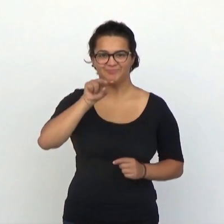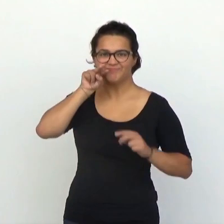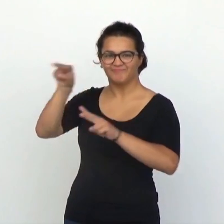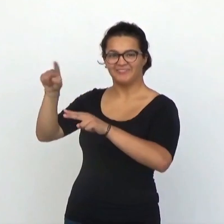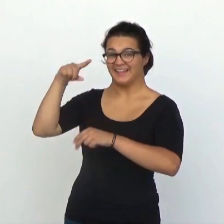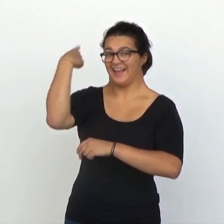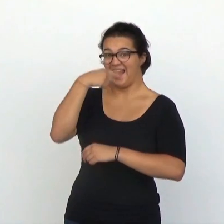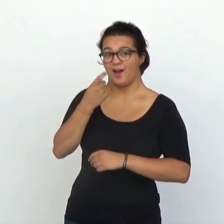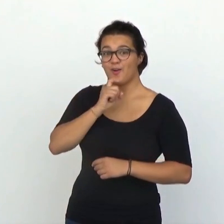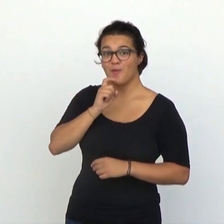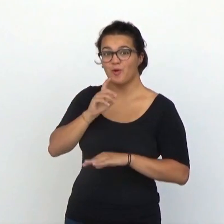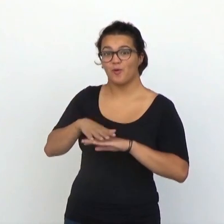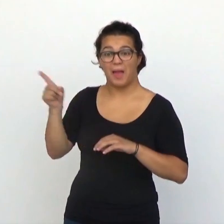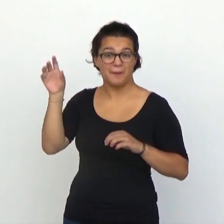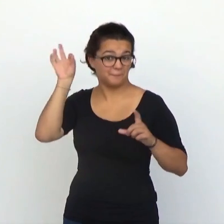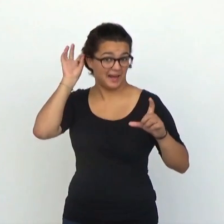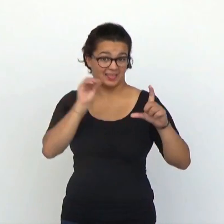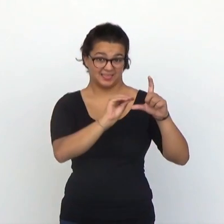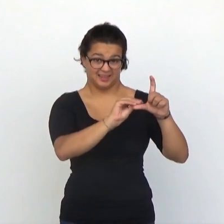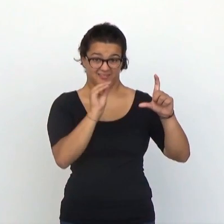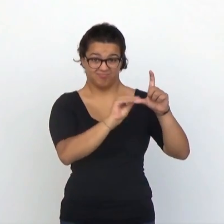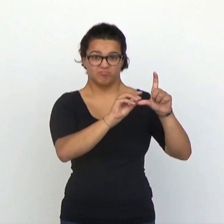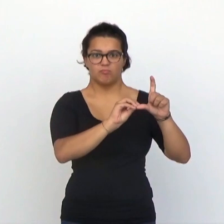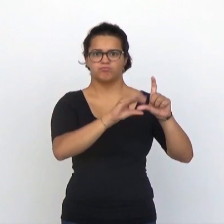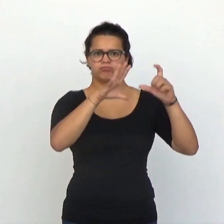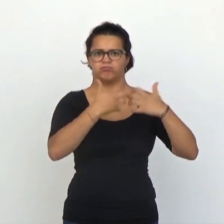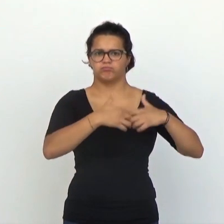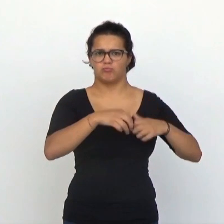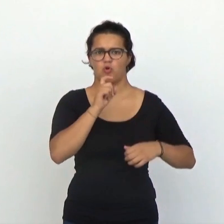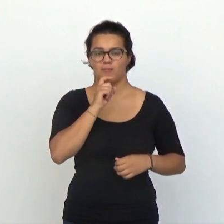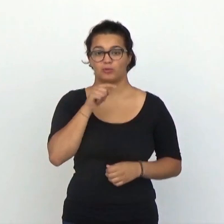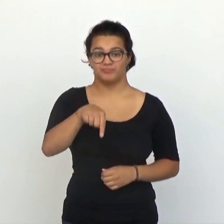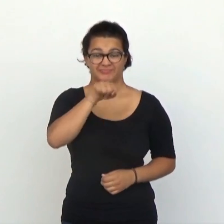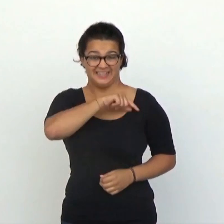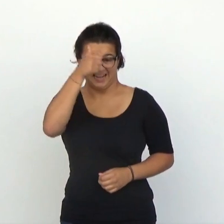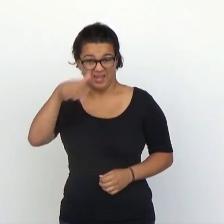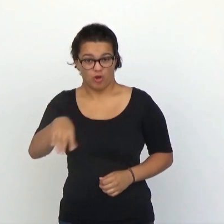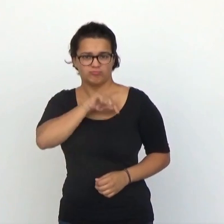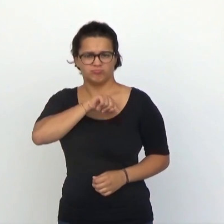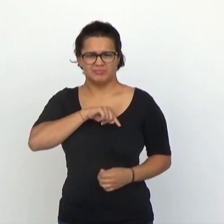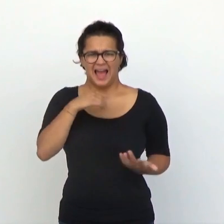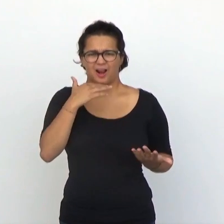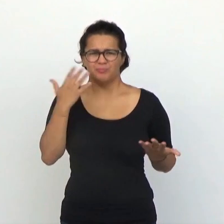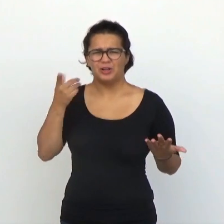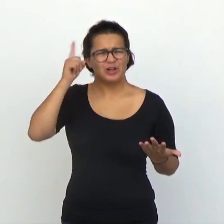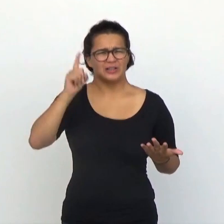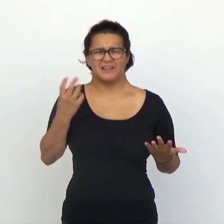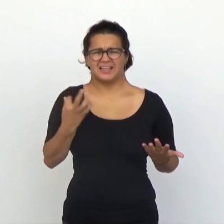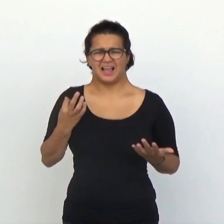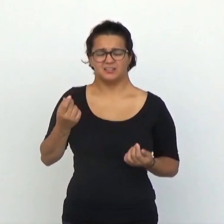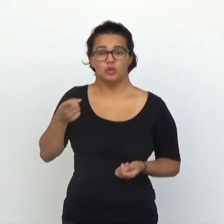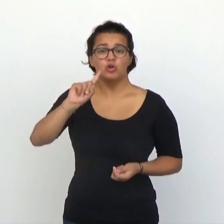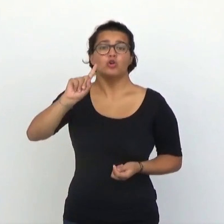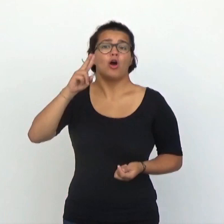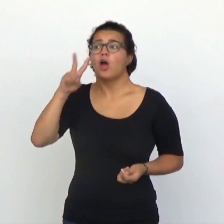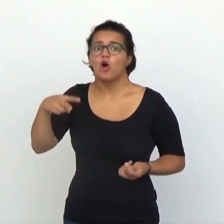activa su implante troncoencefálico. Grayson nota algo pero no sabe de qué se trata. Él no puede reconocer el habla ni mucho menos entenderla